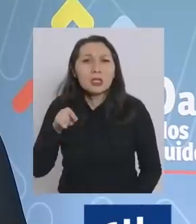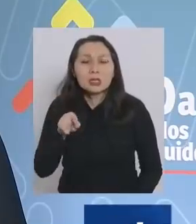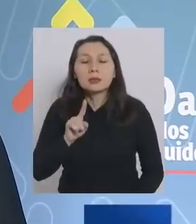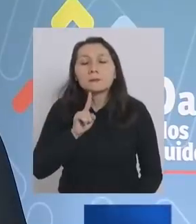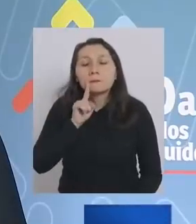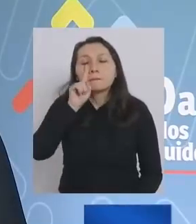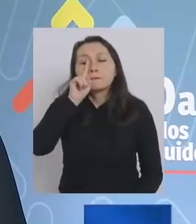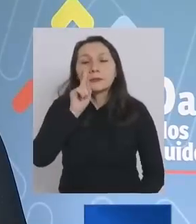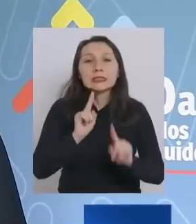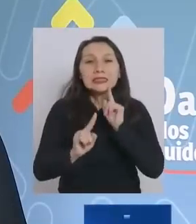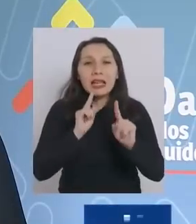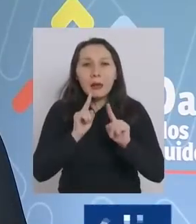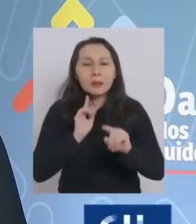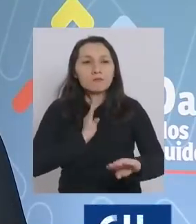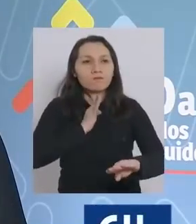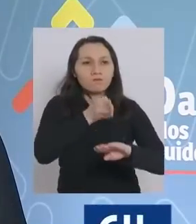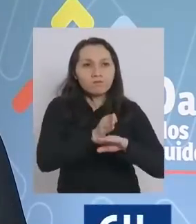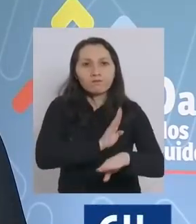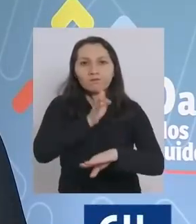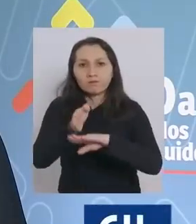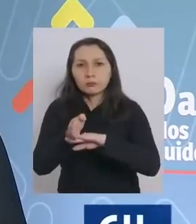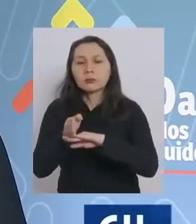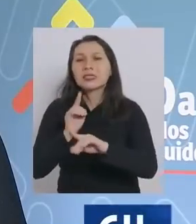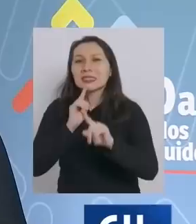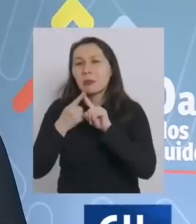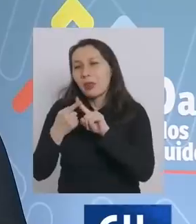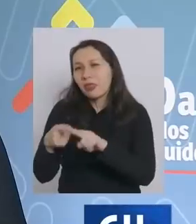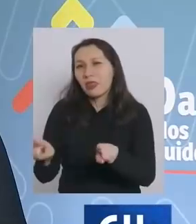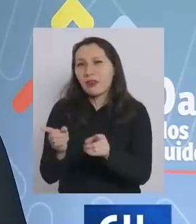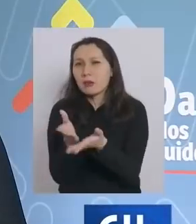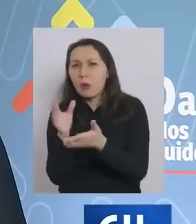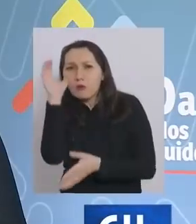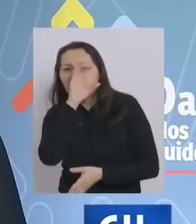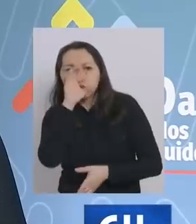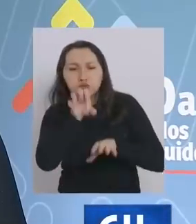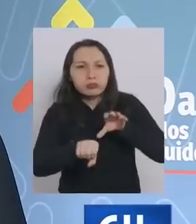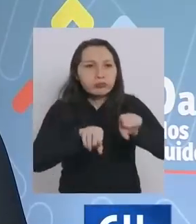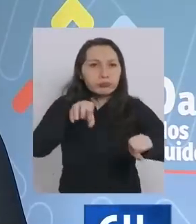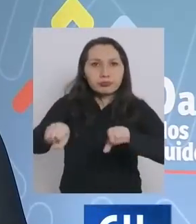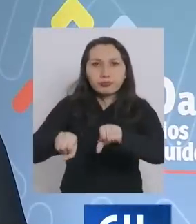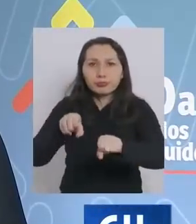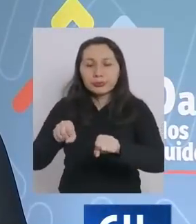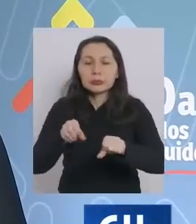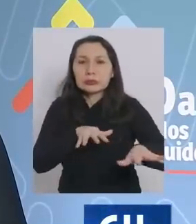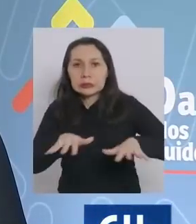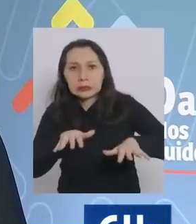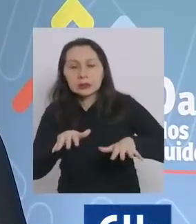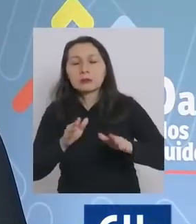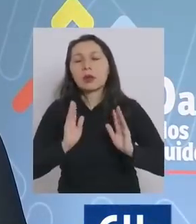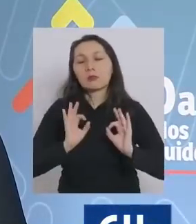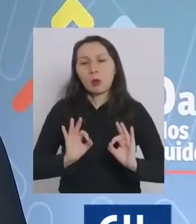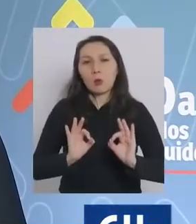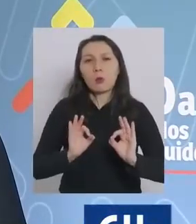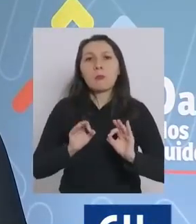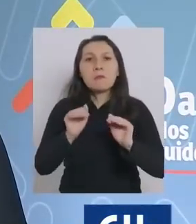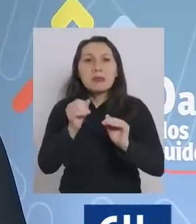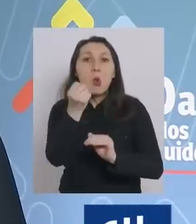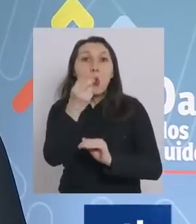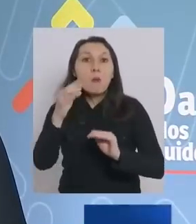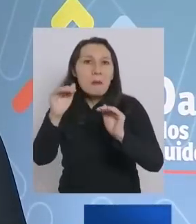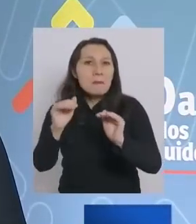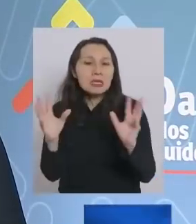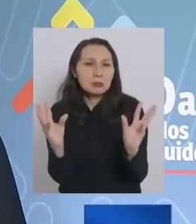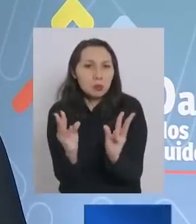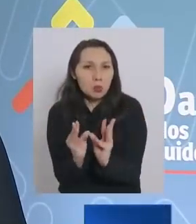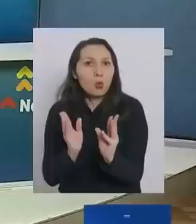estamos saliendo a fortalecer con distintas estrategias de testear haciendo búsqueda activa de casos para poder mantener obviamente los números que